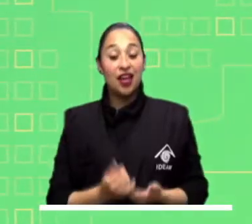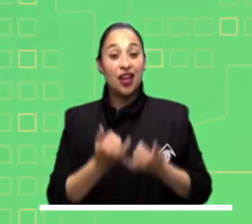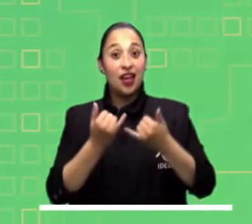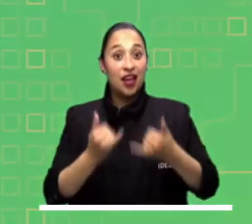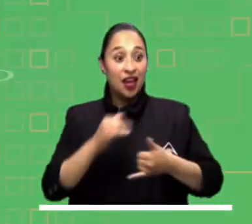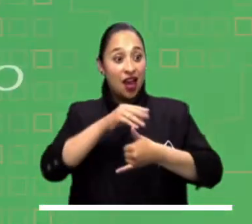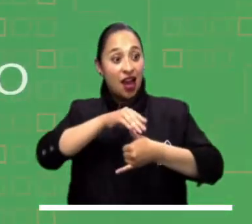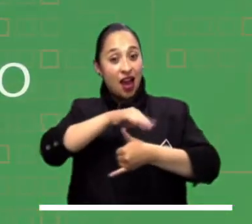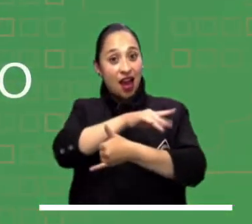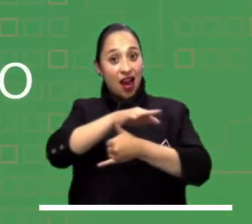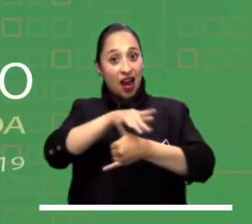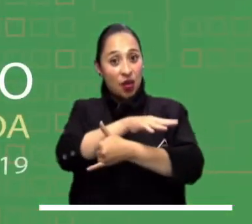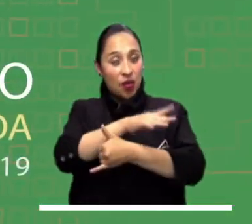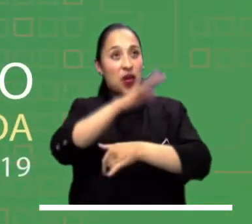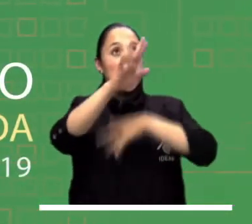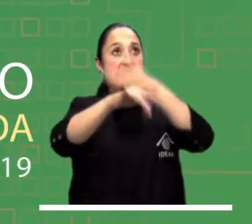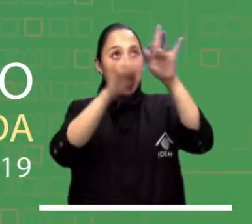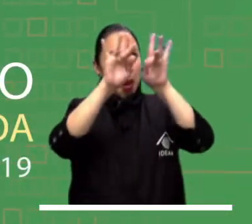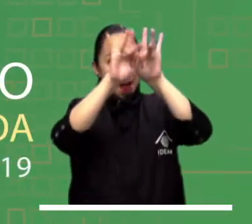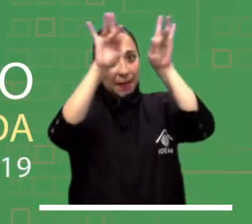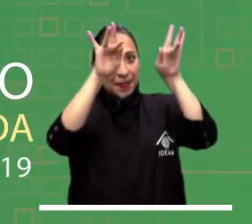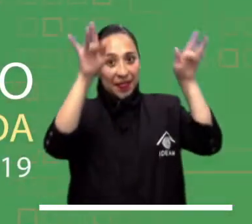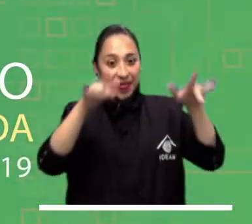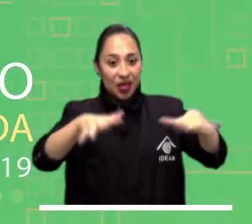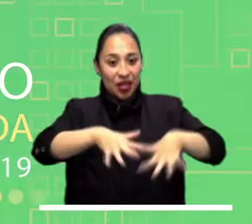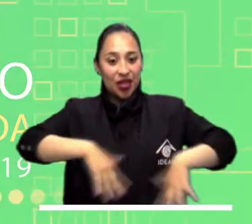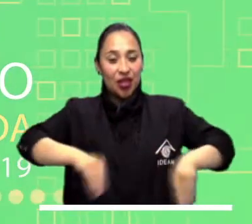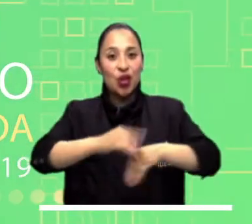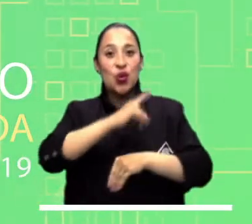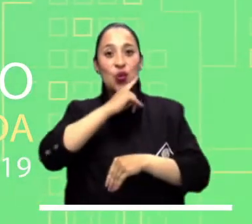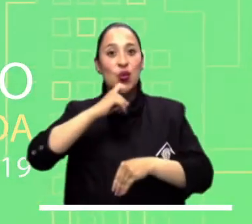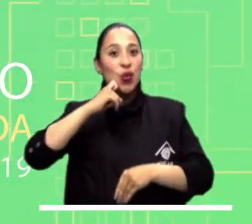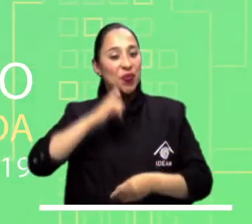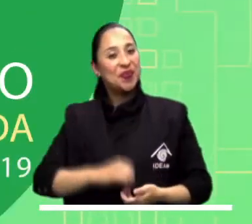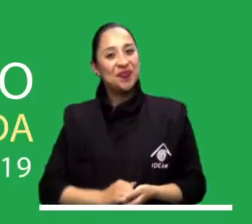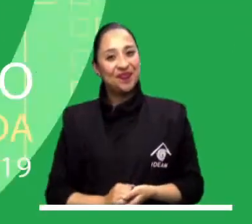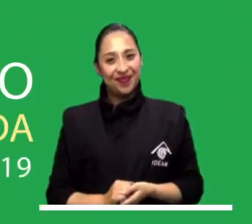Es hora de conocer el pronóstico del tiempo para esta noche y madrugada.